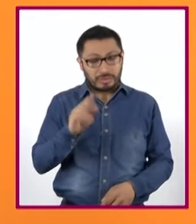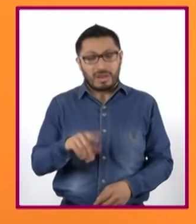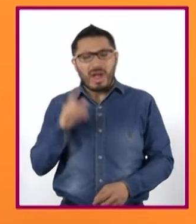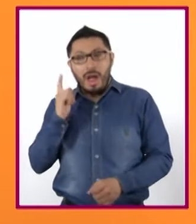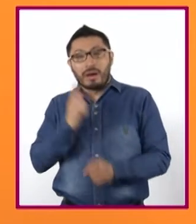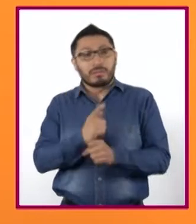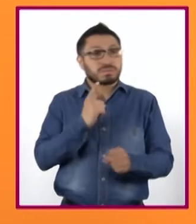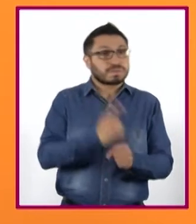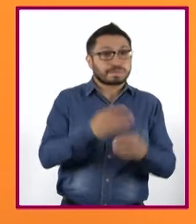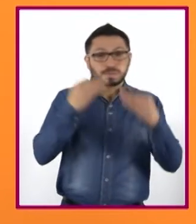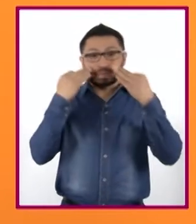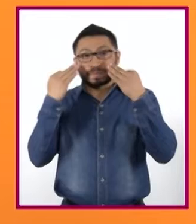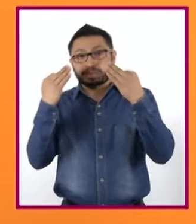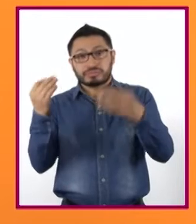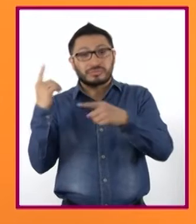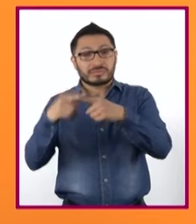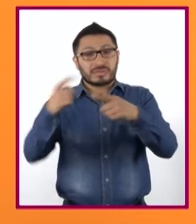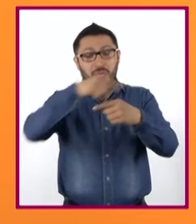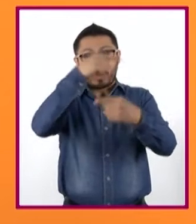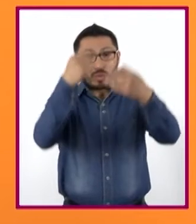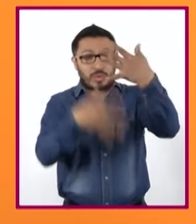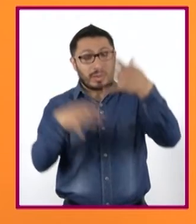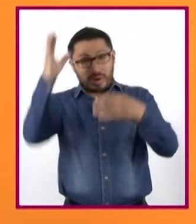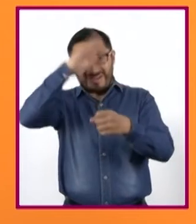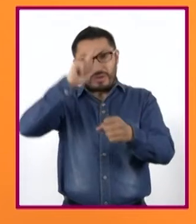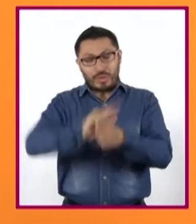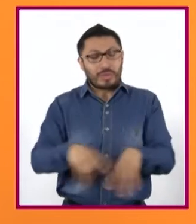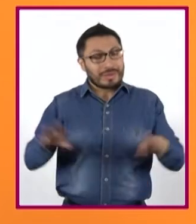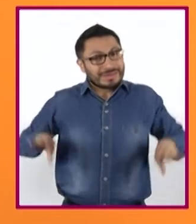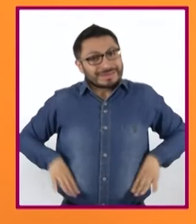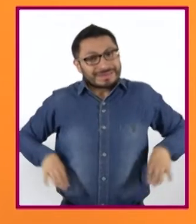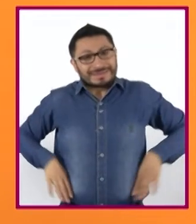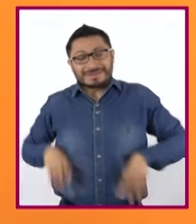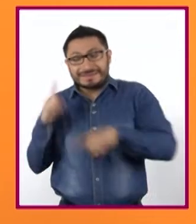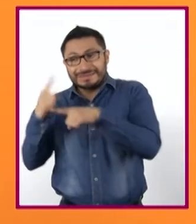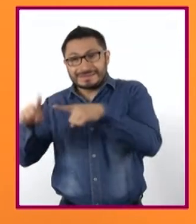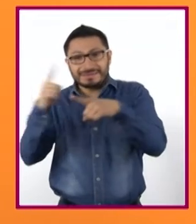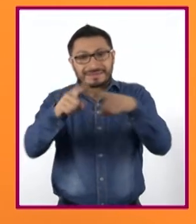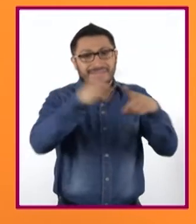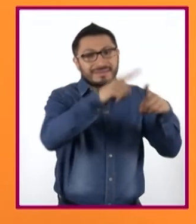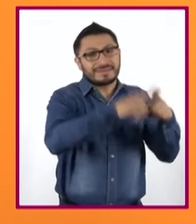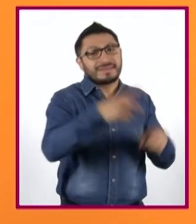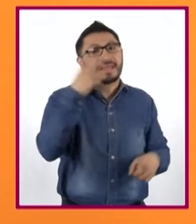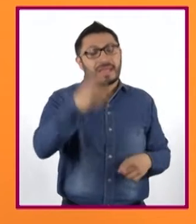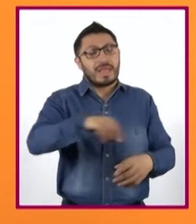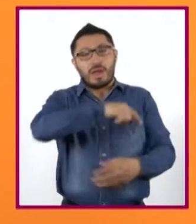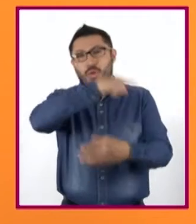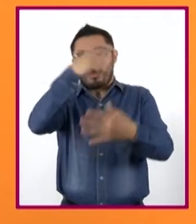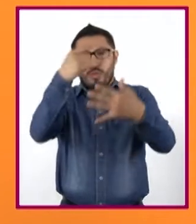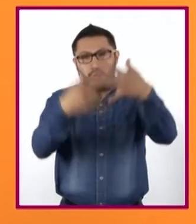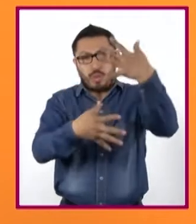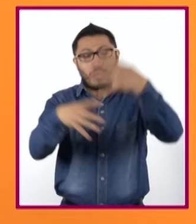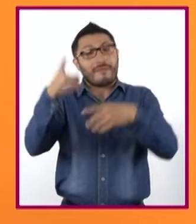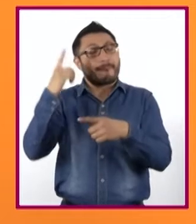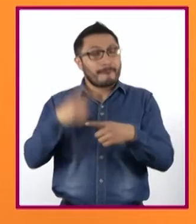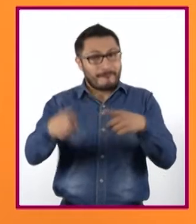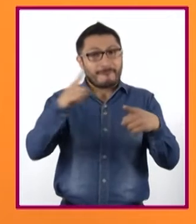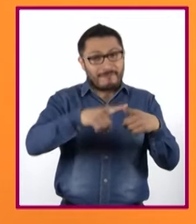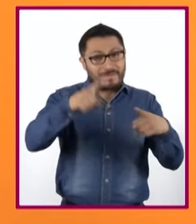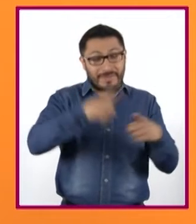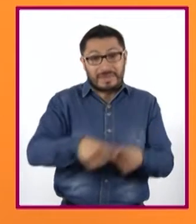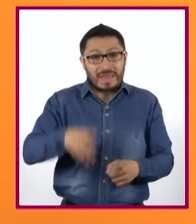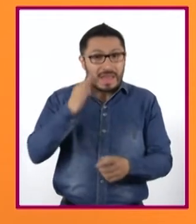muchas culturas distintas, con características muy diferentes. Esa enorme diversidad, hasta el momento,